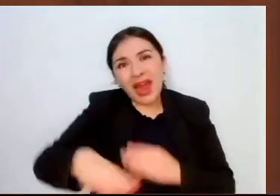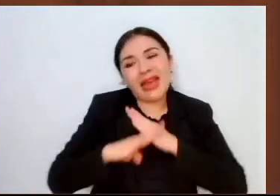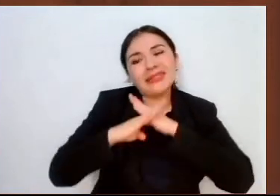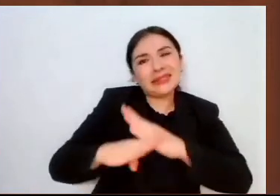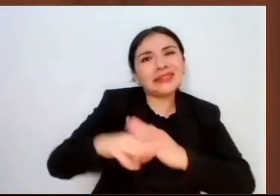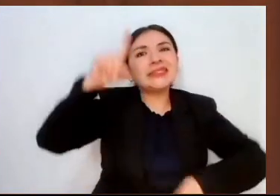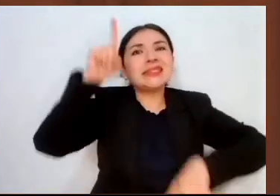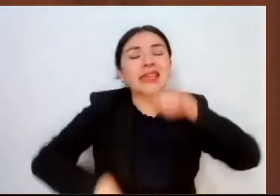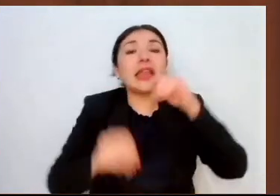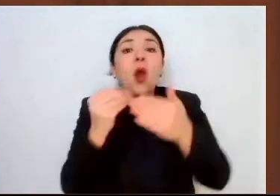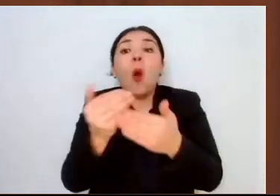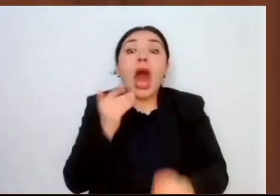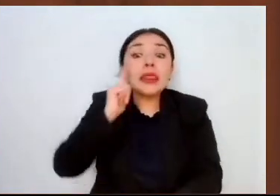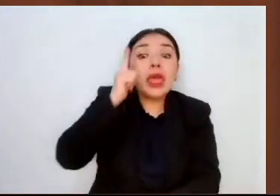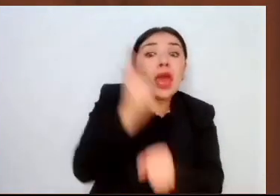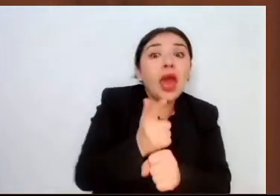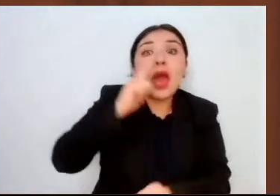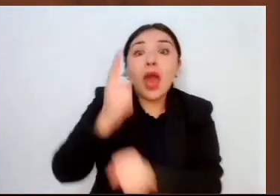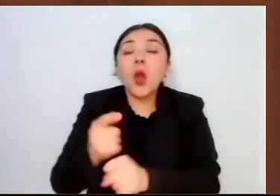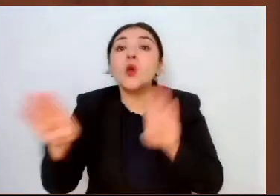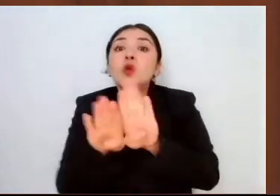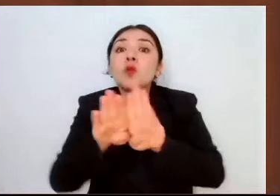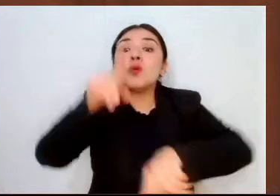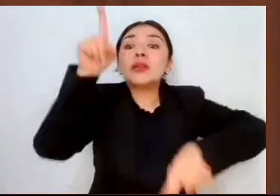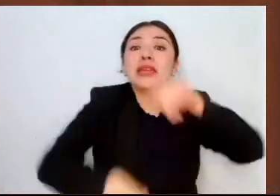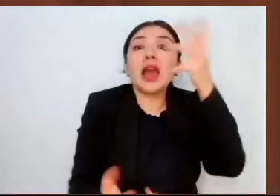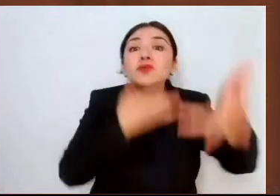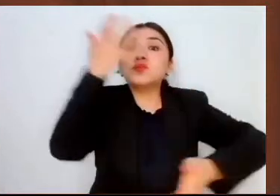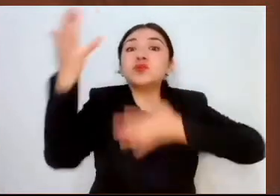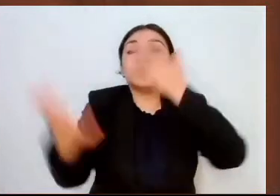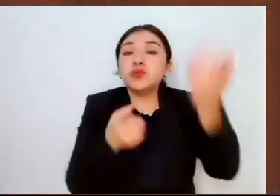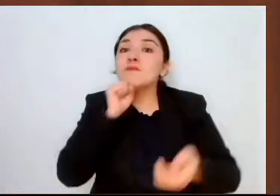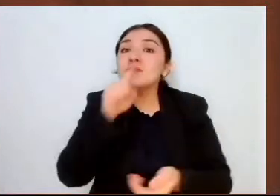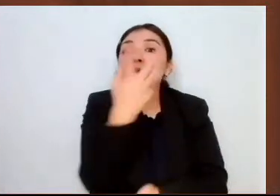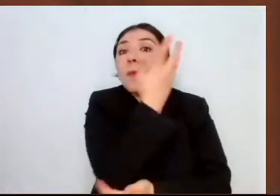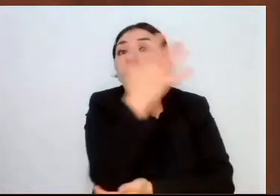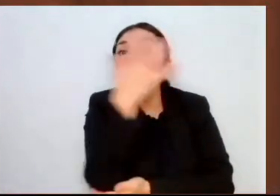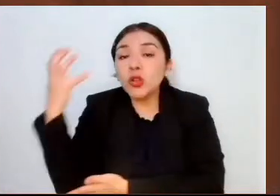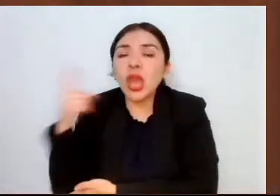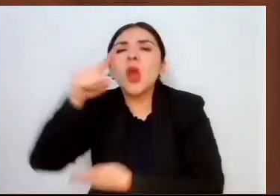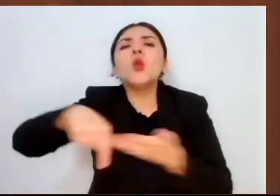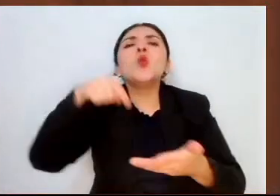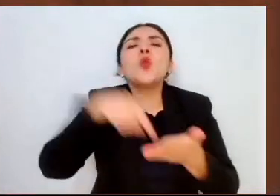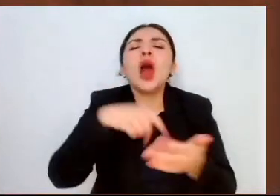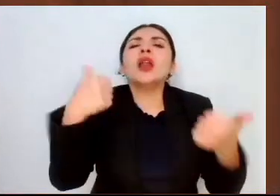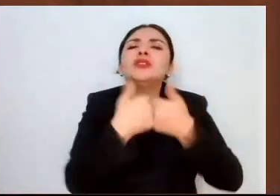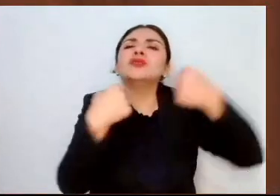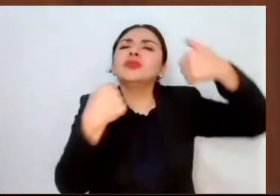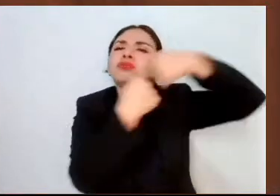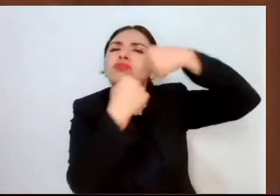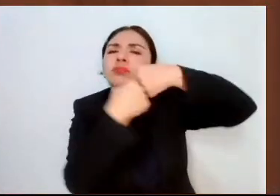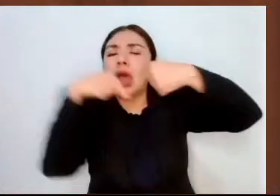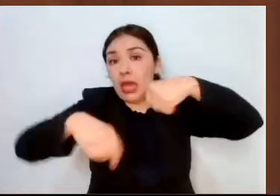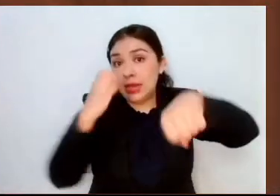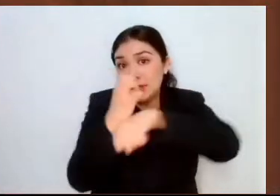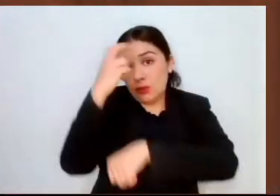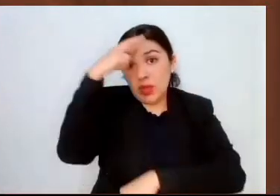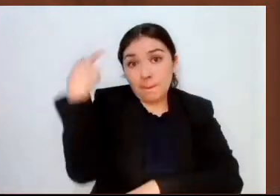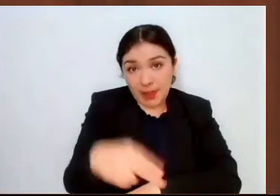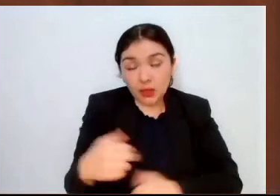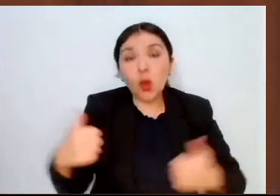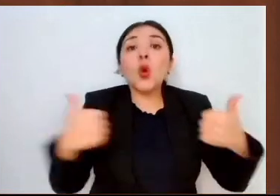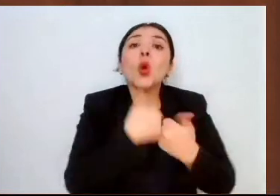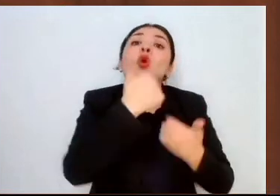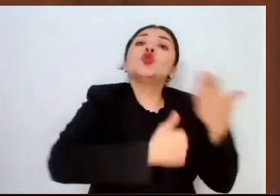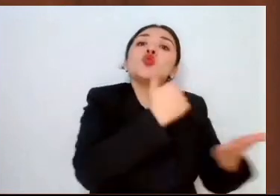detectar, combatir y manejar los incendios forestales en las zonas limítrofes del Estado de México con la Ciudad